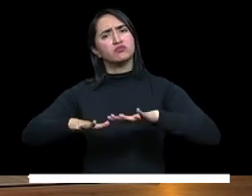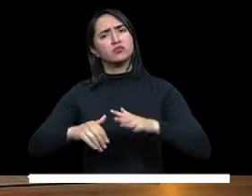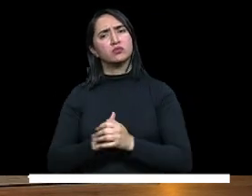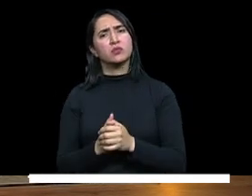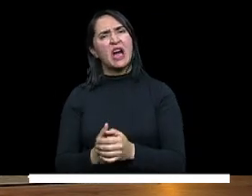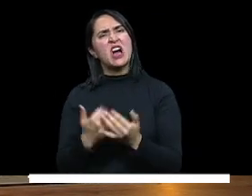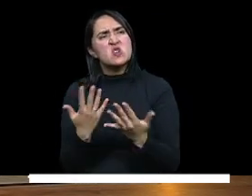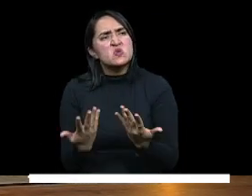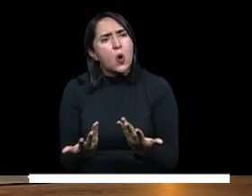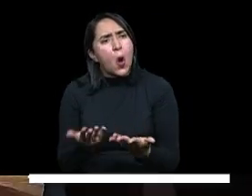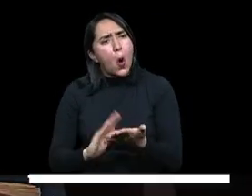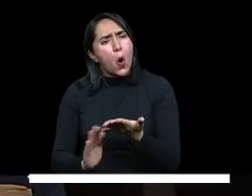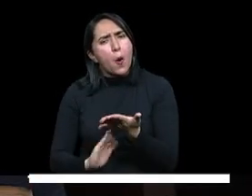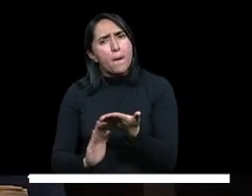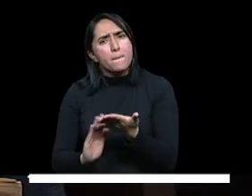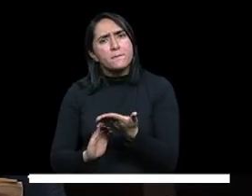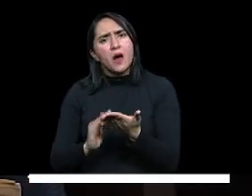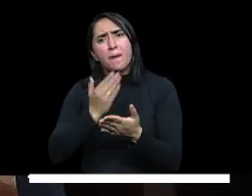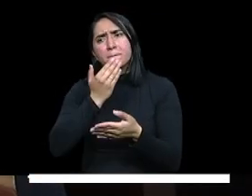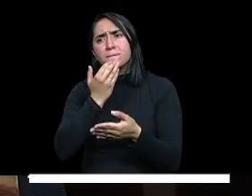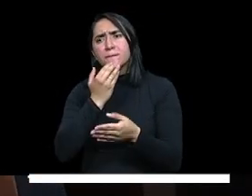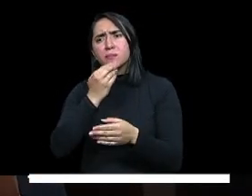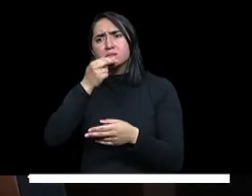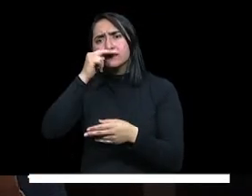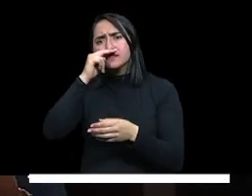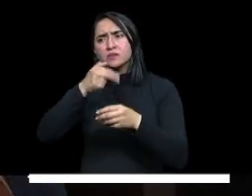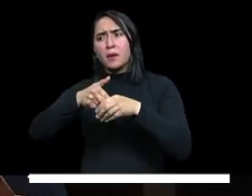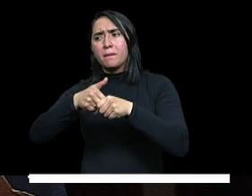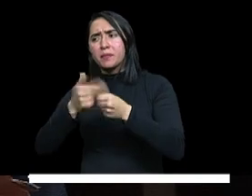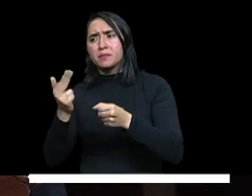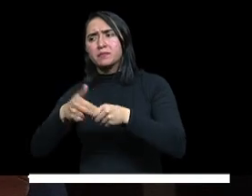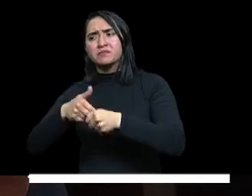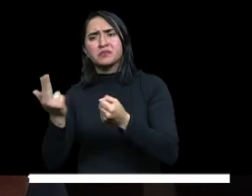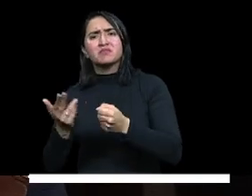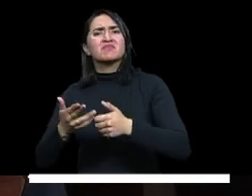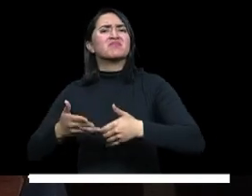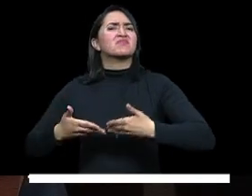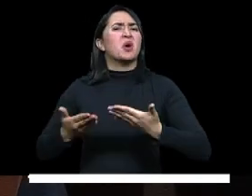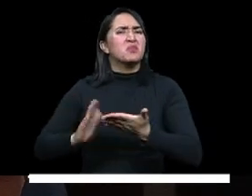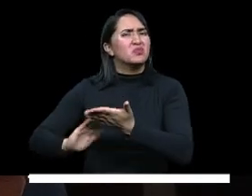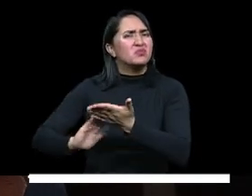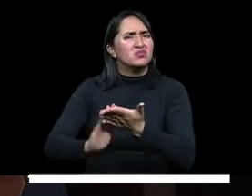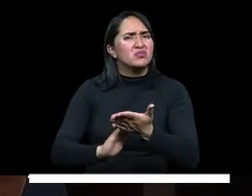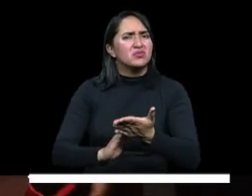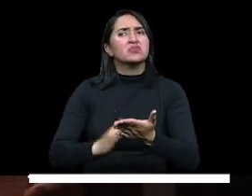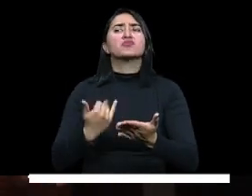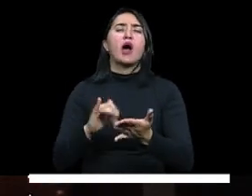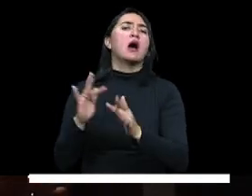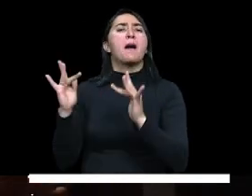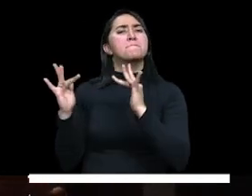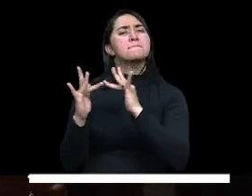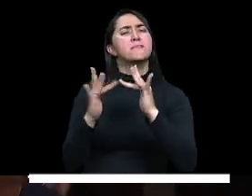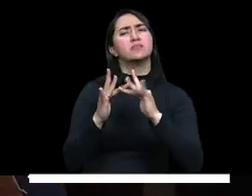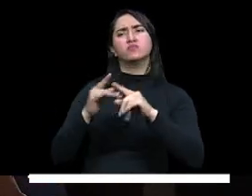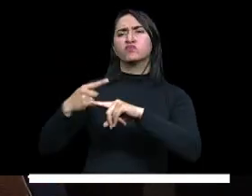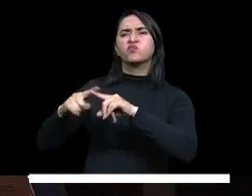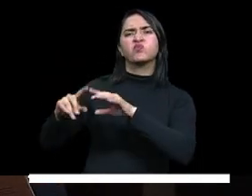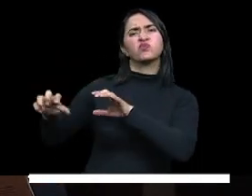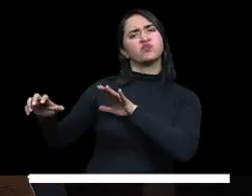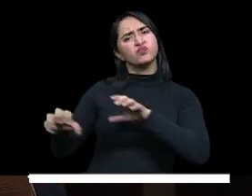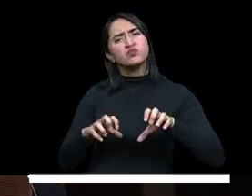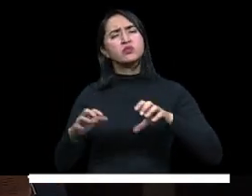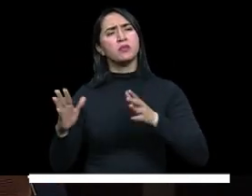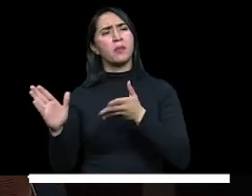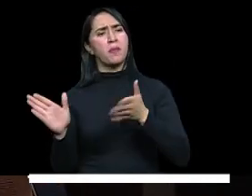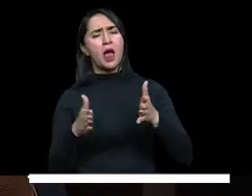esta deserción están ustedes, como Ministerio de Educación Nacional, aplicando varios planes, varias acciones para atender a